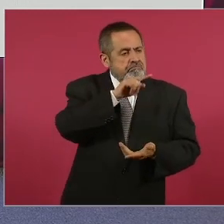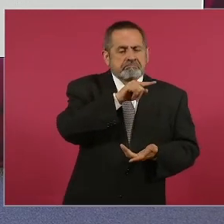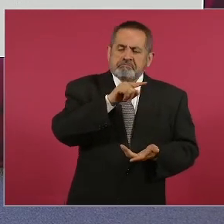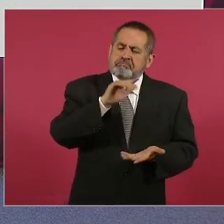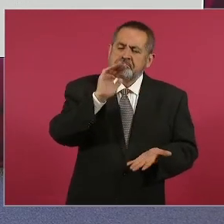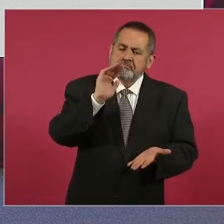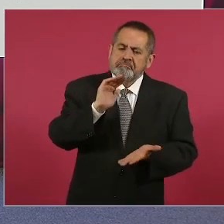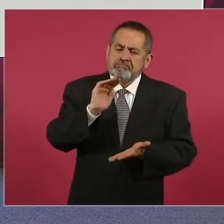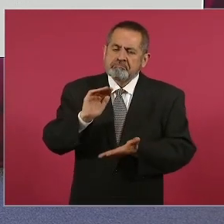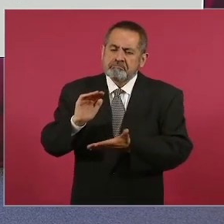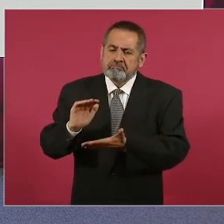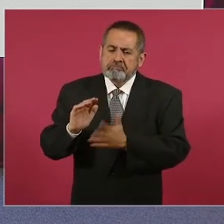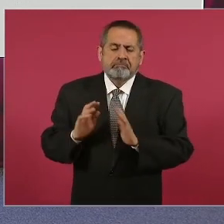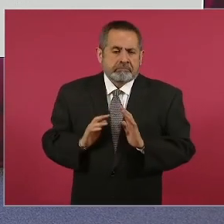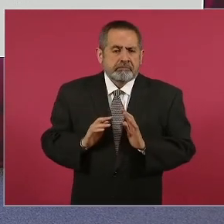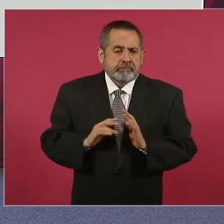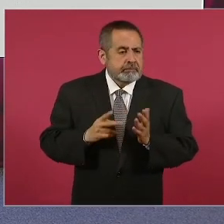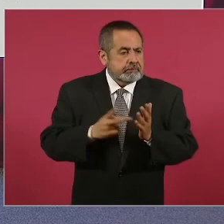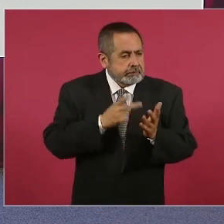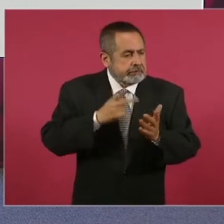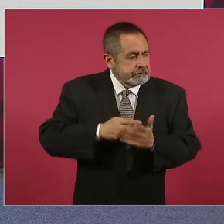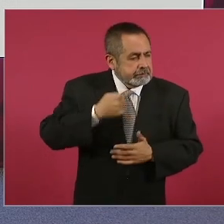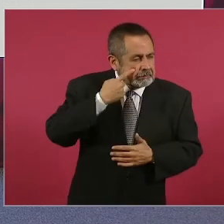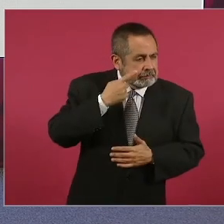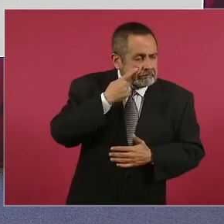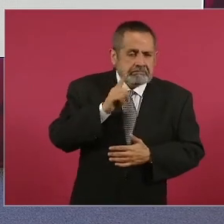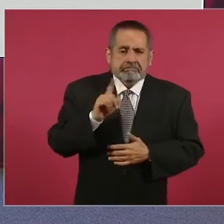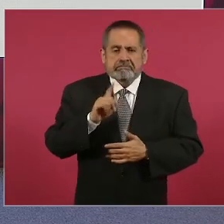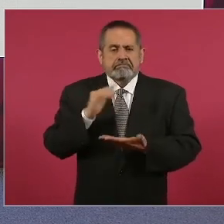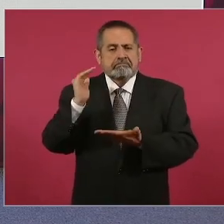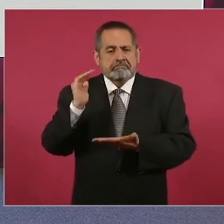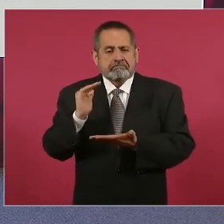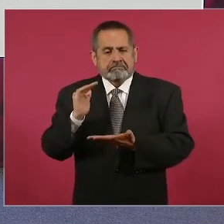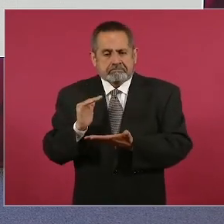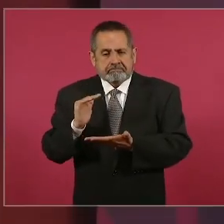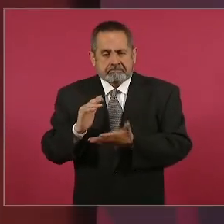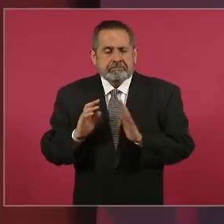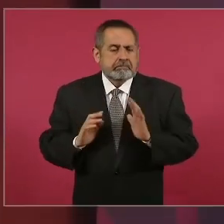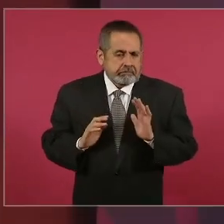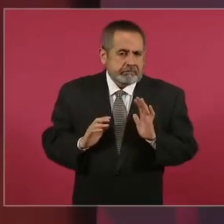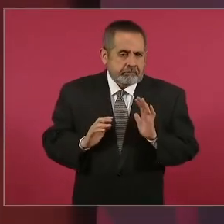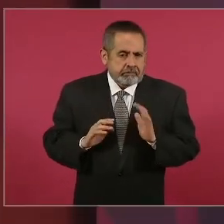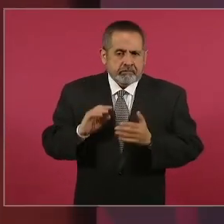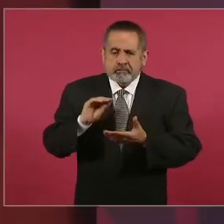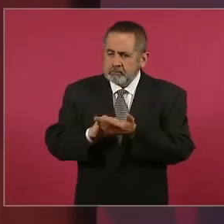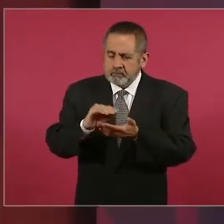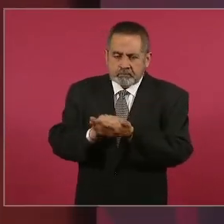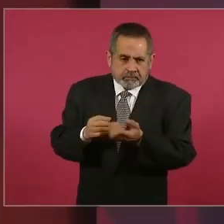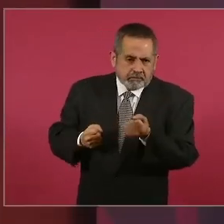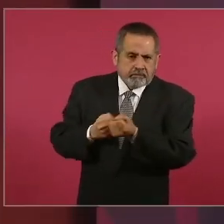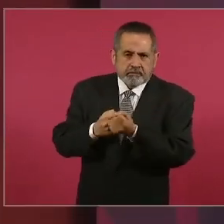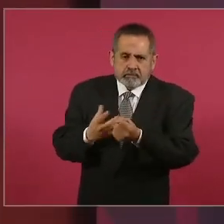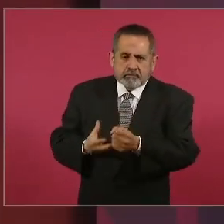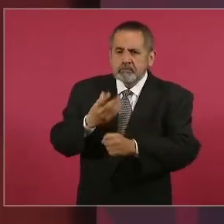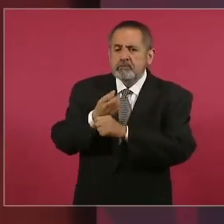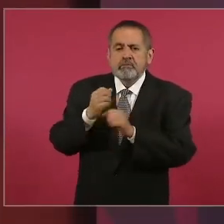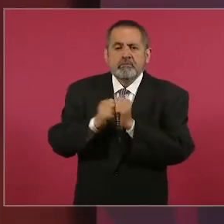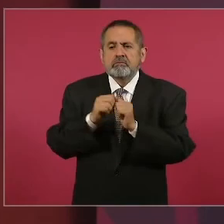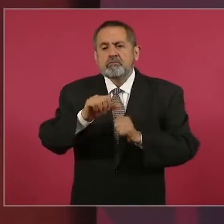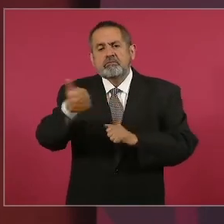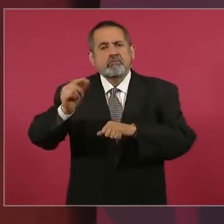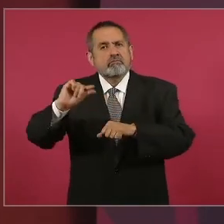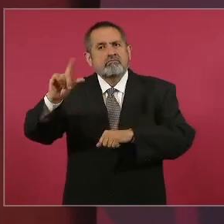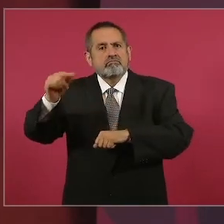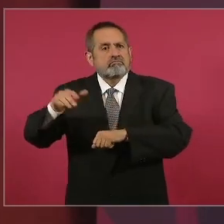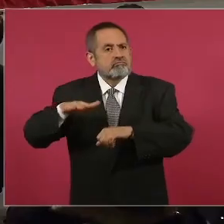de la incidencia delictiva. Seguiremos fortaleciendo la coordinación con las autoridades locales.